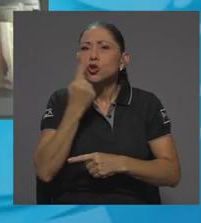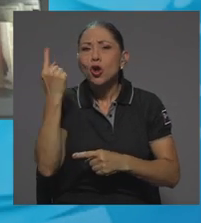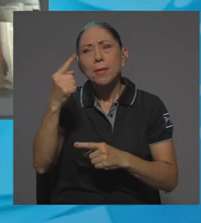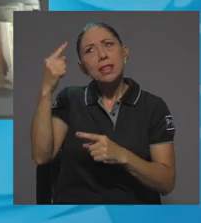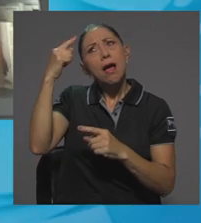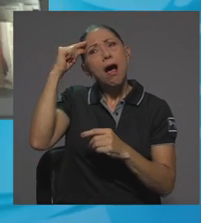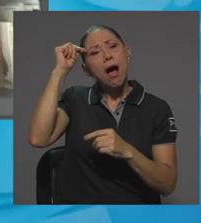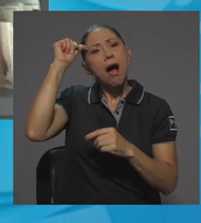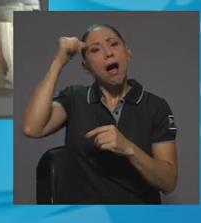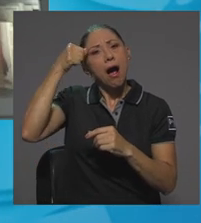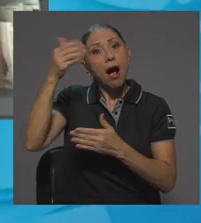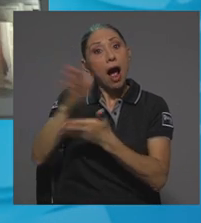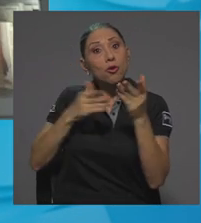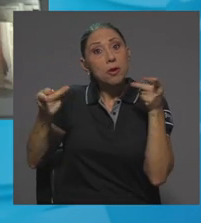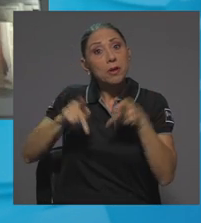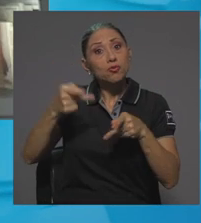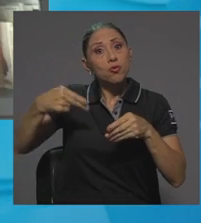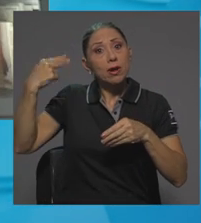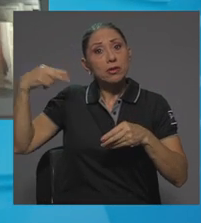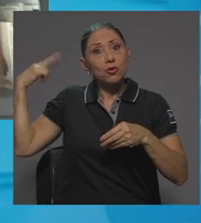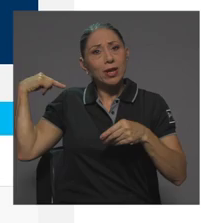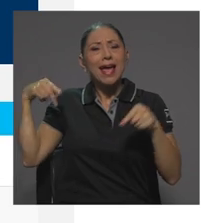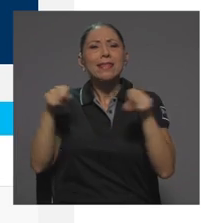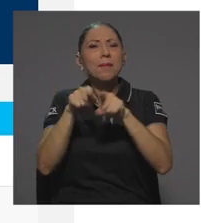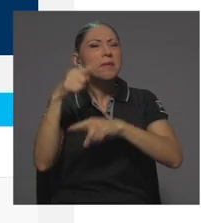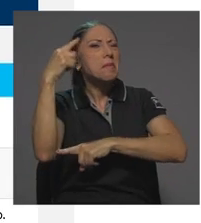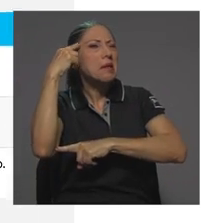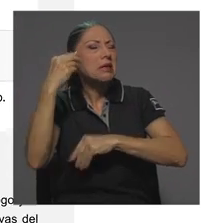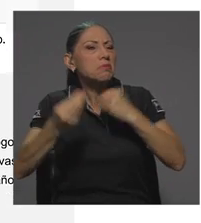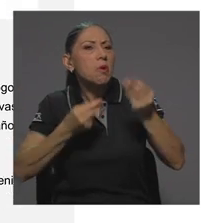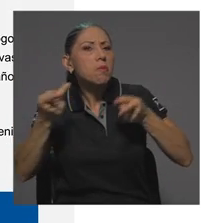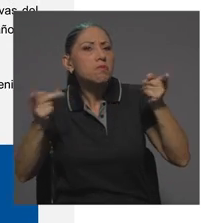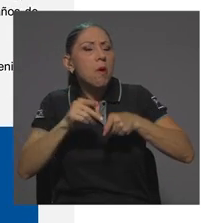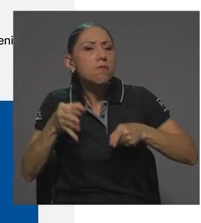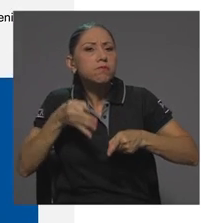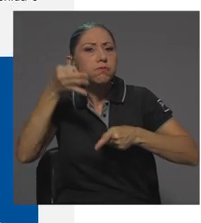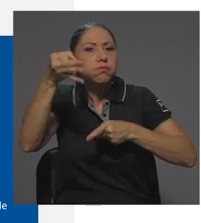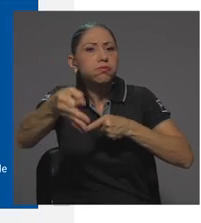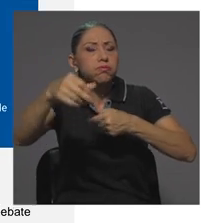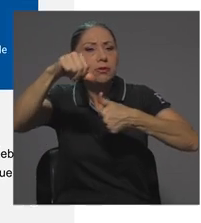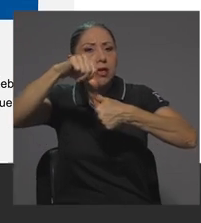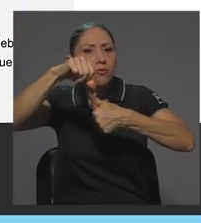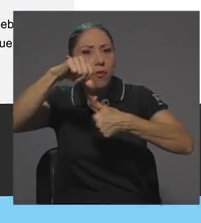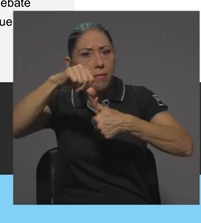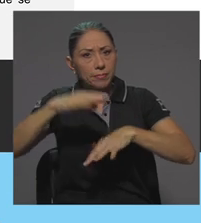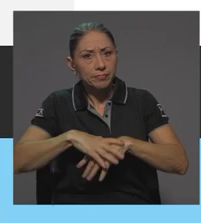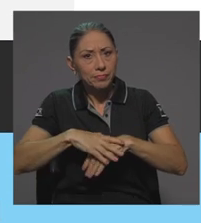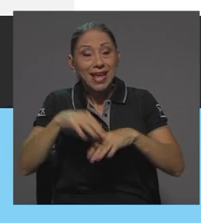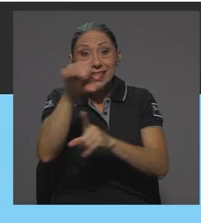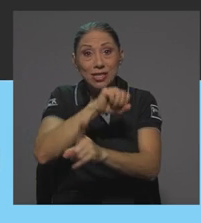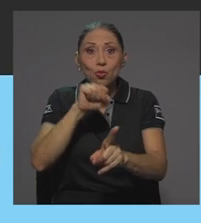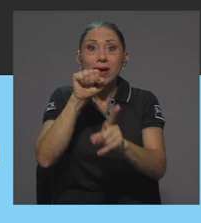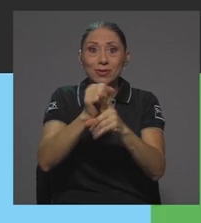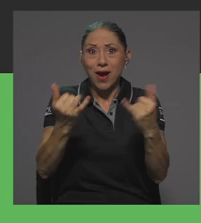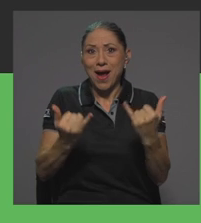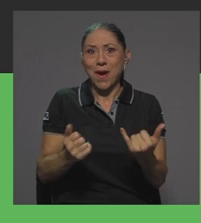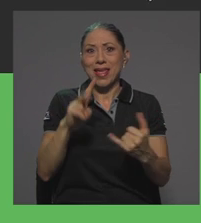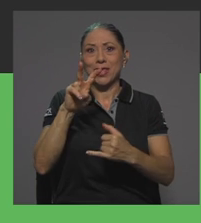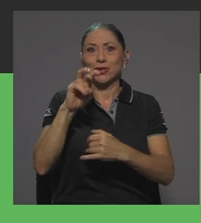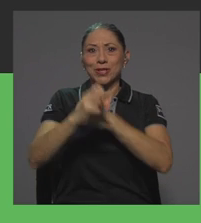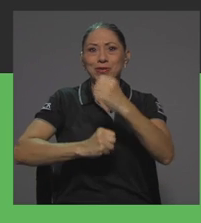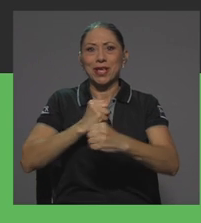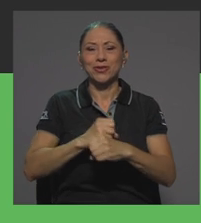hecho histórico, sino replantearnos en relación con el futuro de Centroamérica, la situación del Bicentenario.